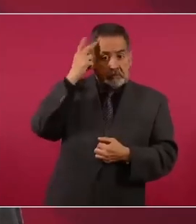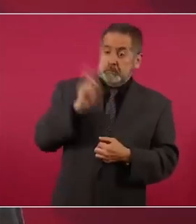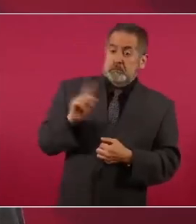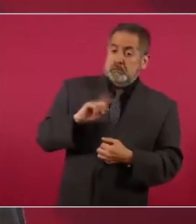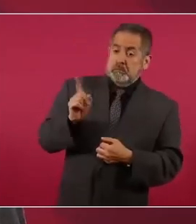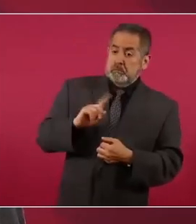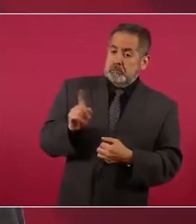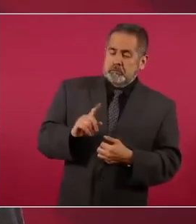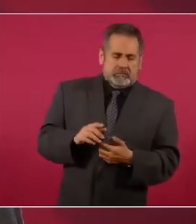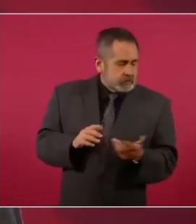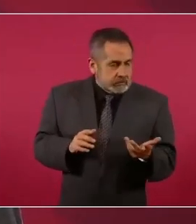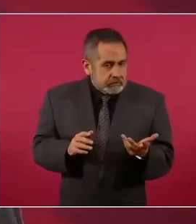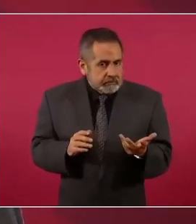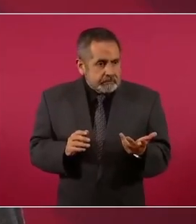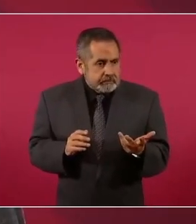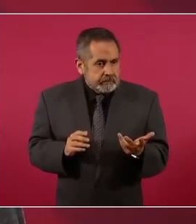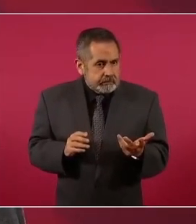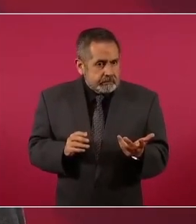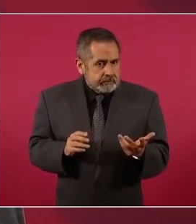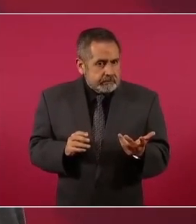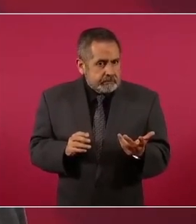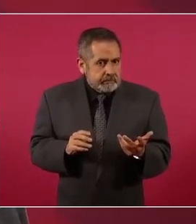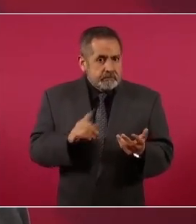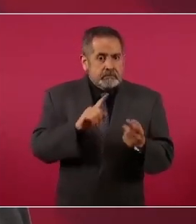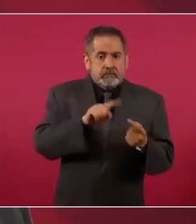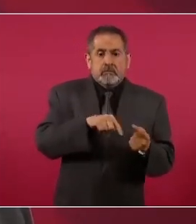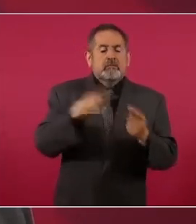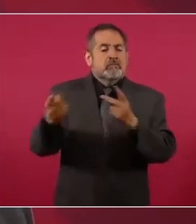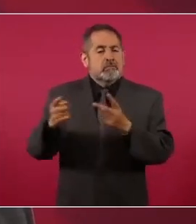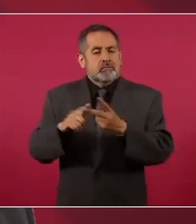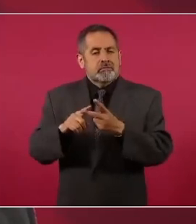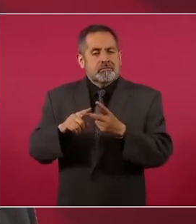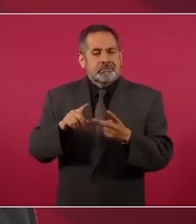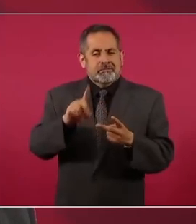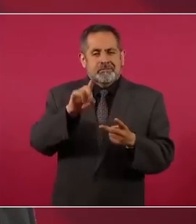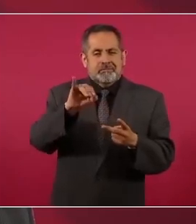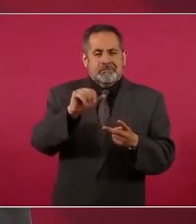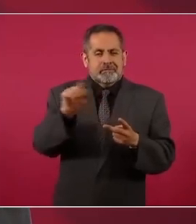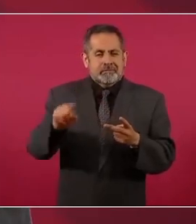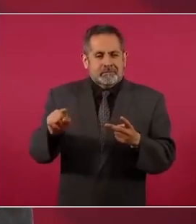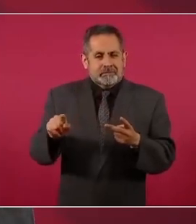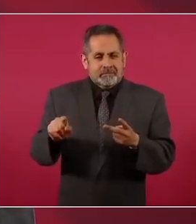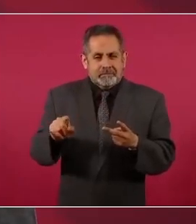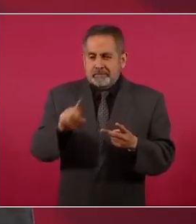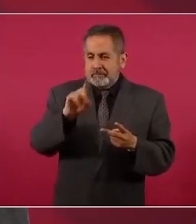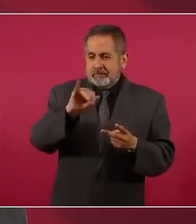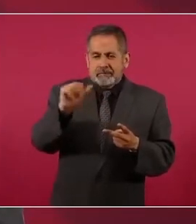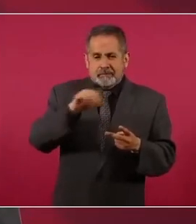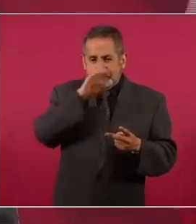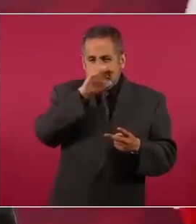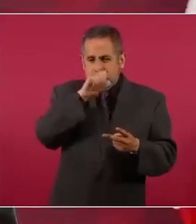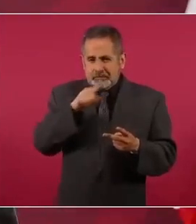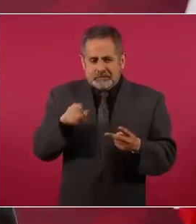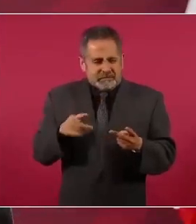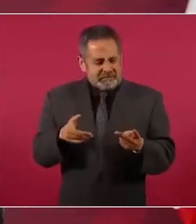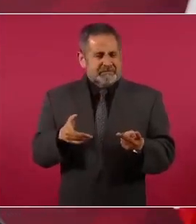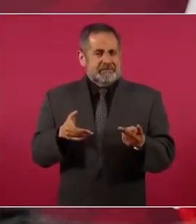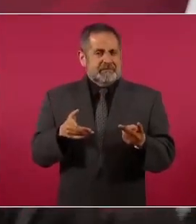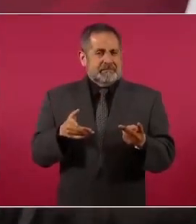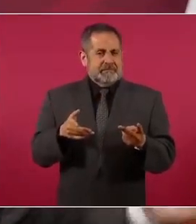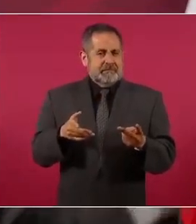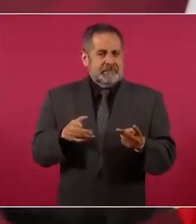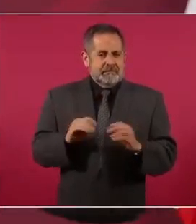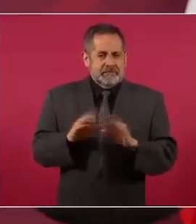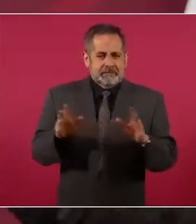sino al otro Díaz, a Díaz Ordaz. Y